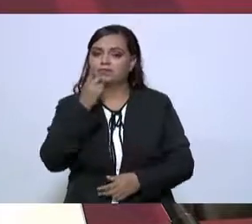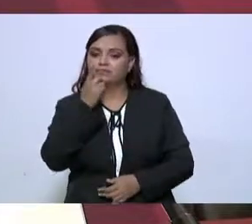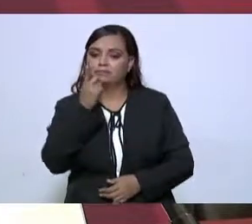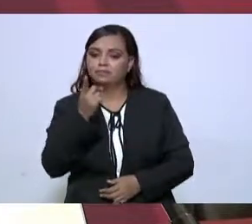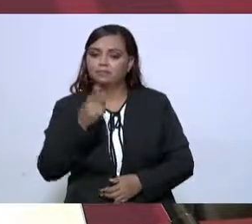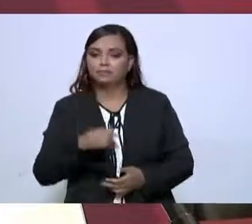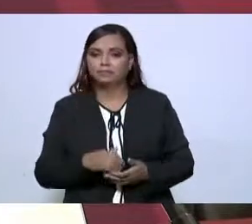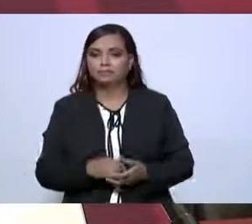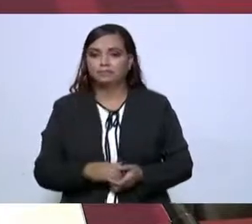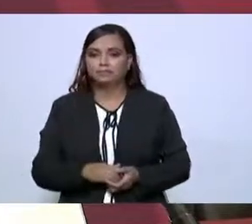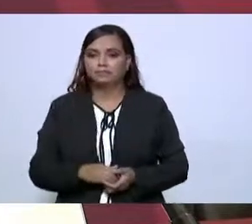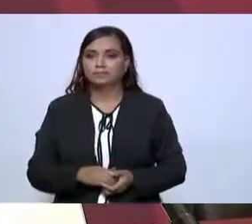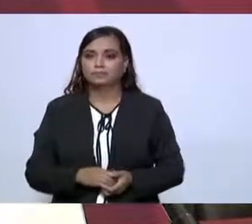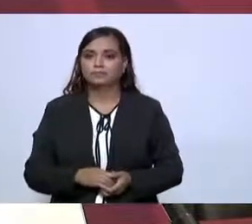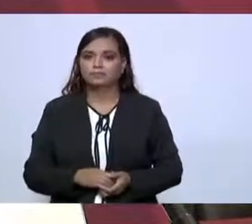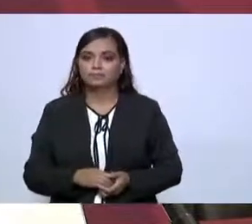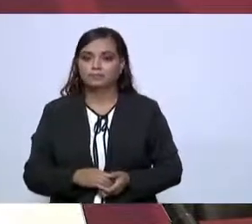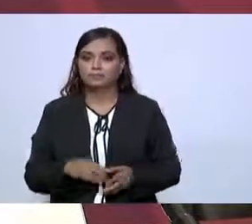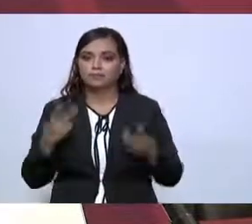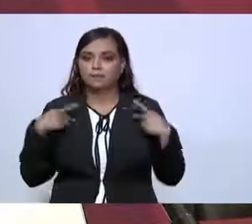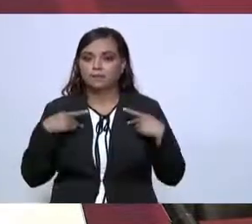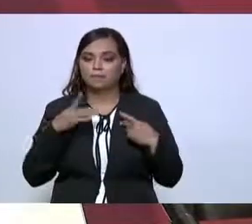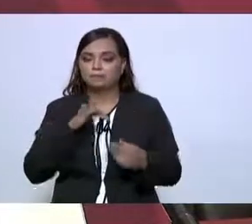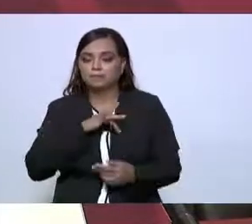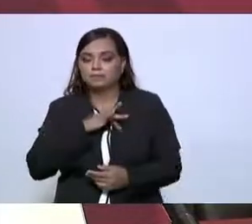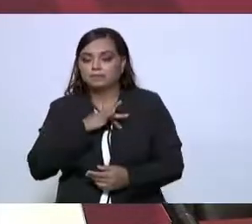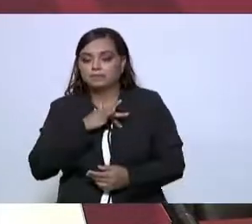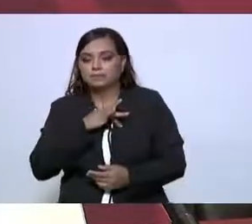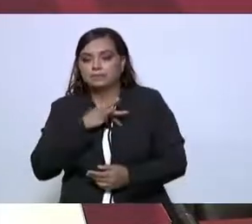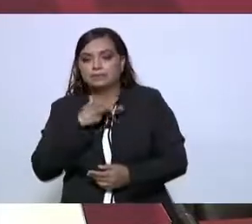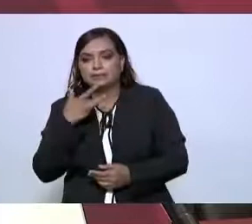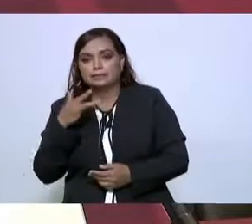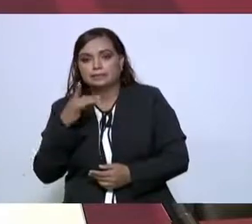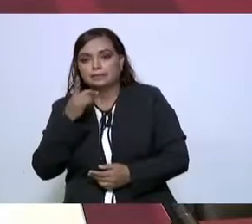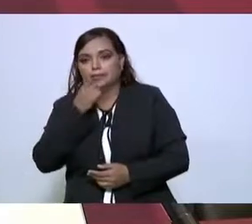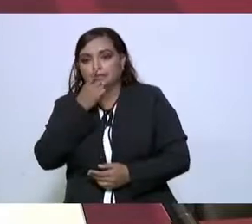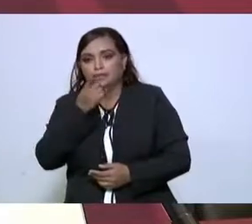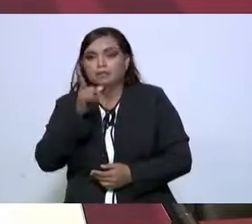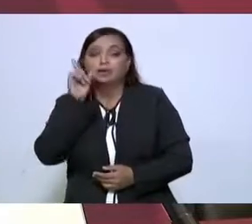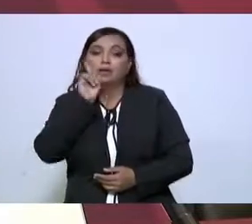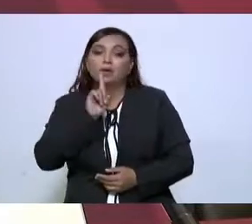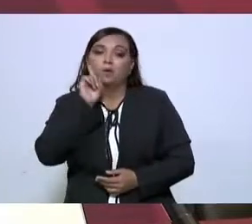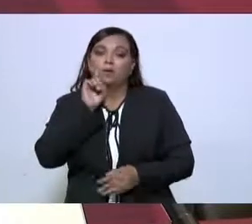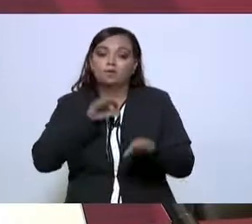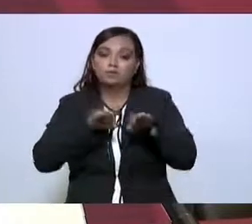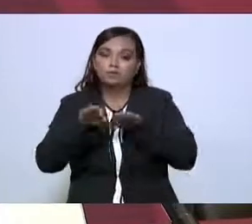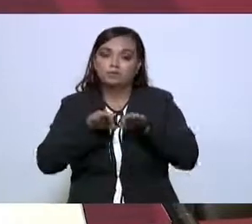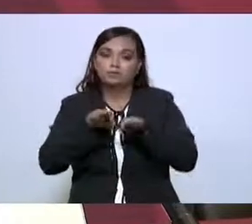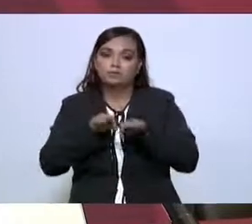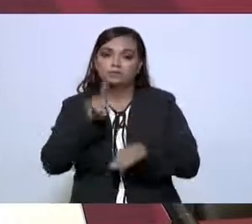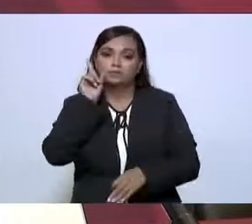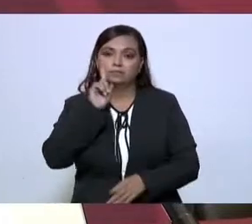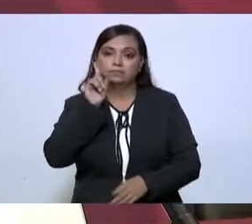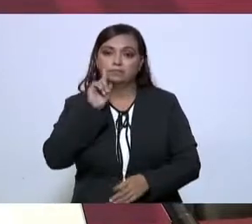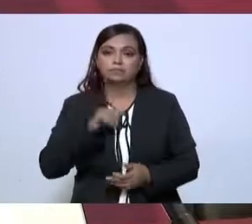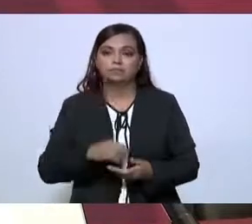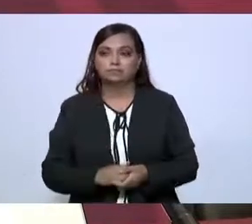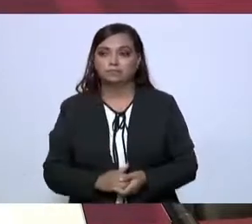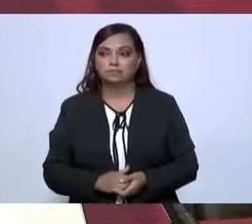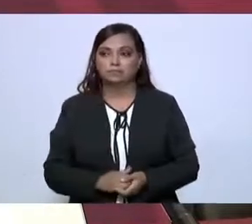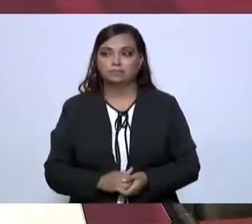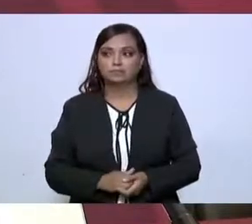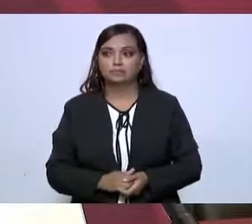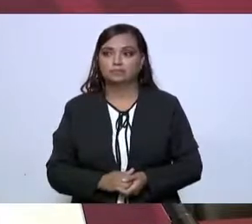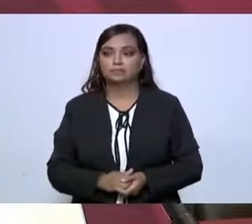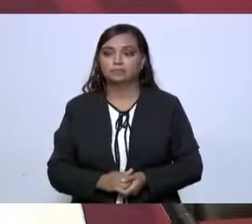y me conmovió lo que me dijo una trabajadora, una mujer, que